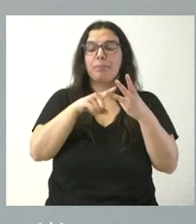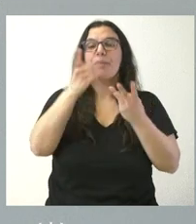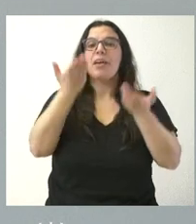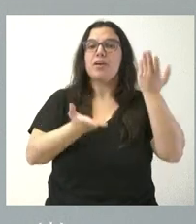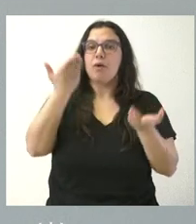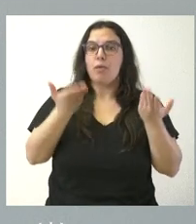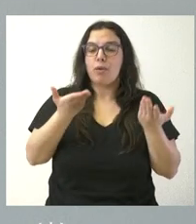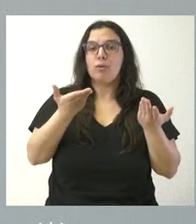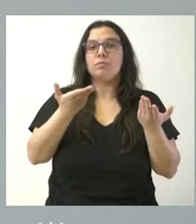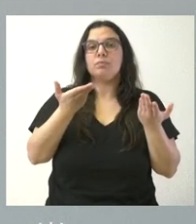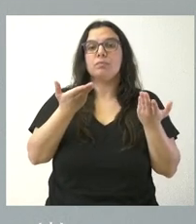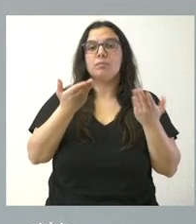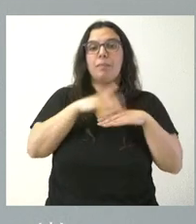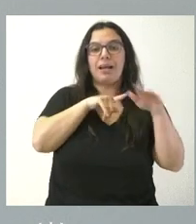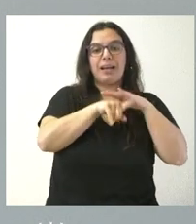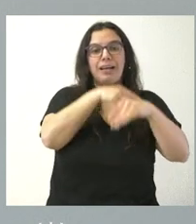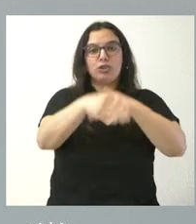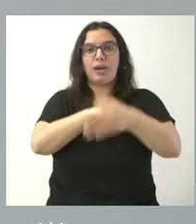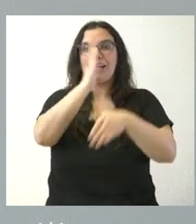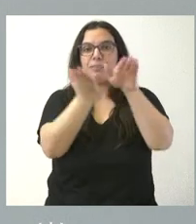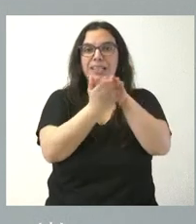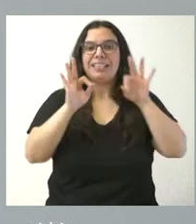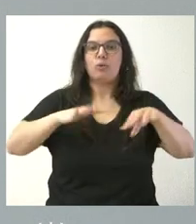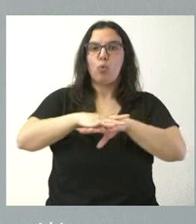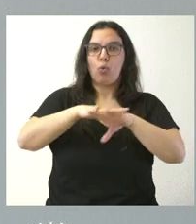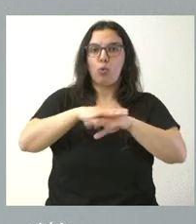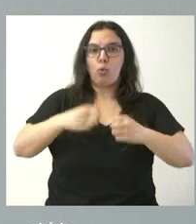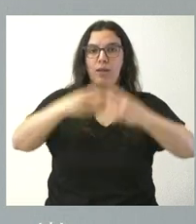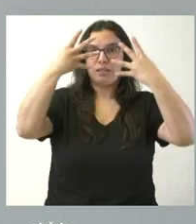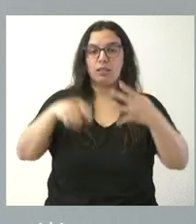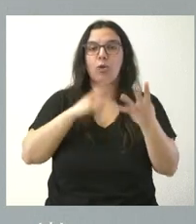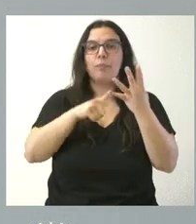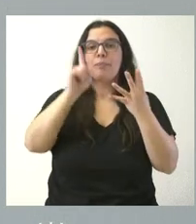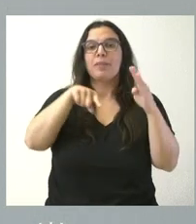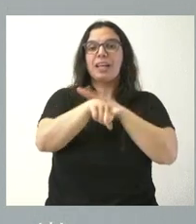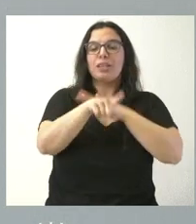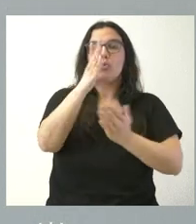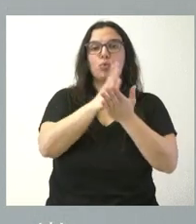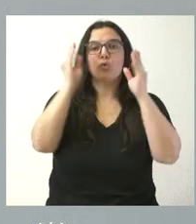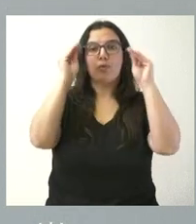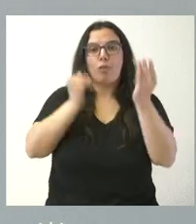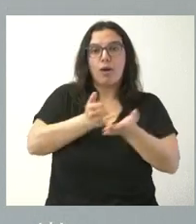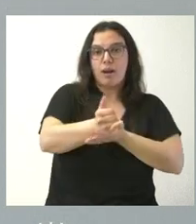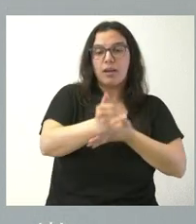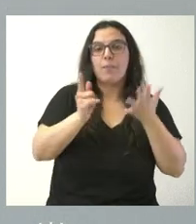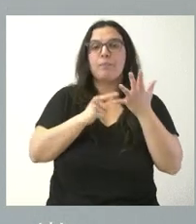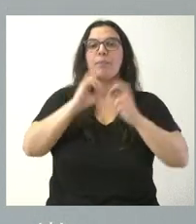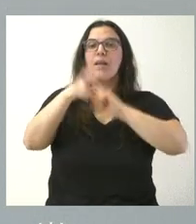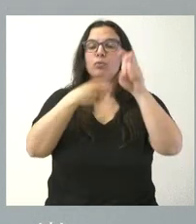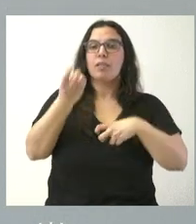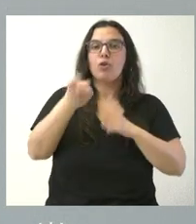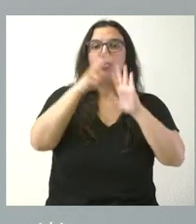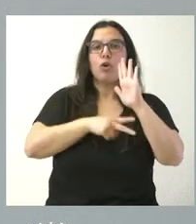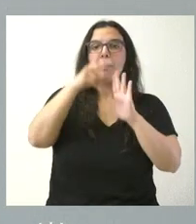evaluación en la tramitación de expedientes urbanísticos, la gestión de los cursos de formación agraria, la actualización de la